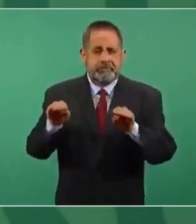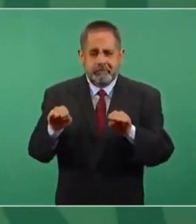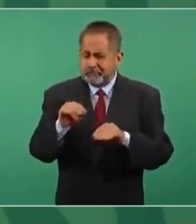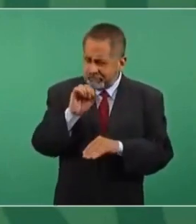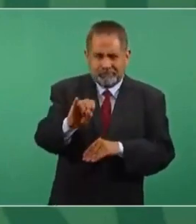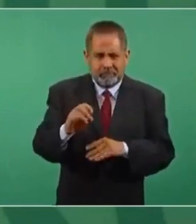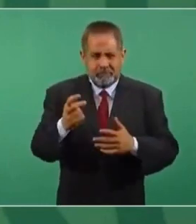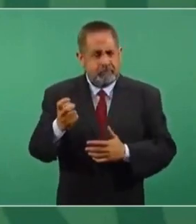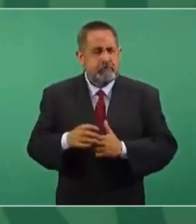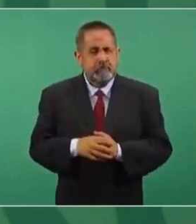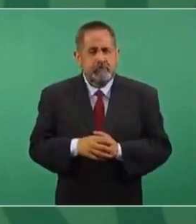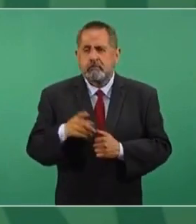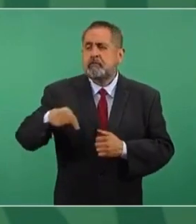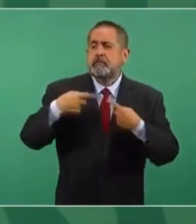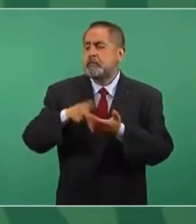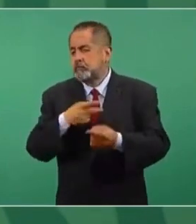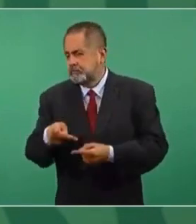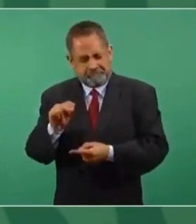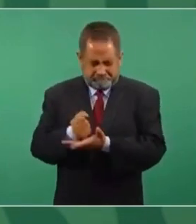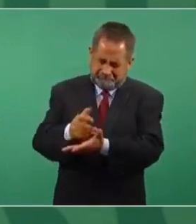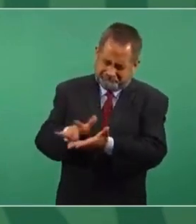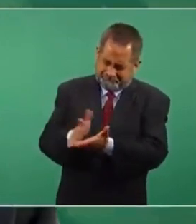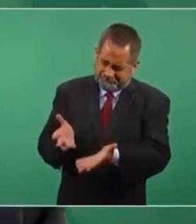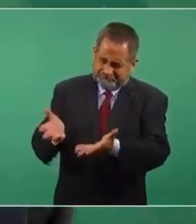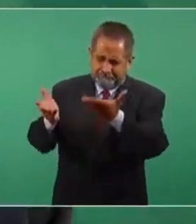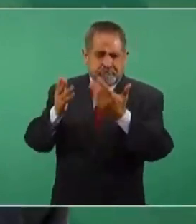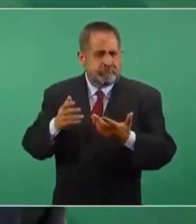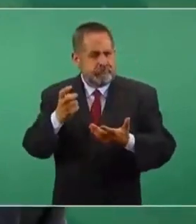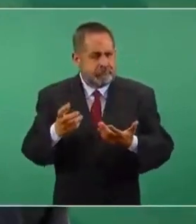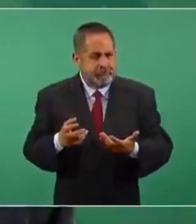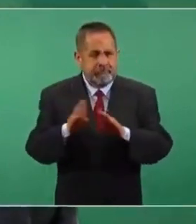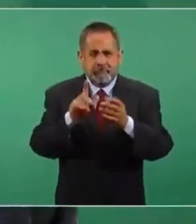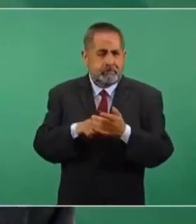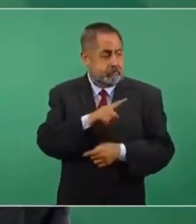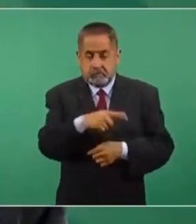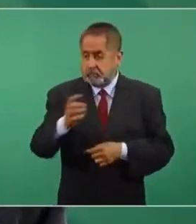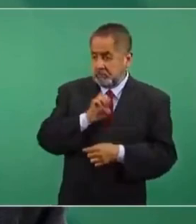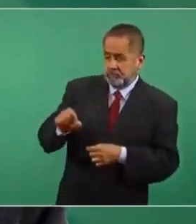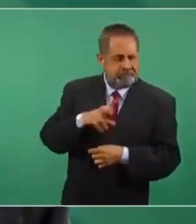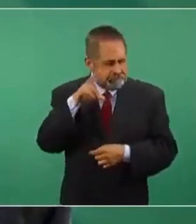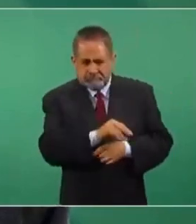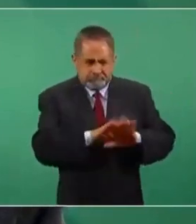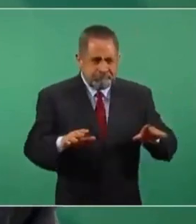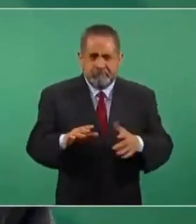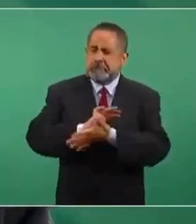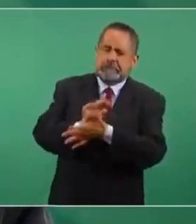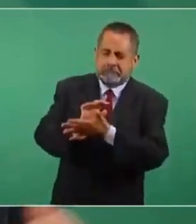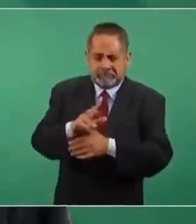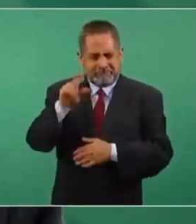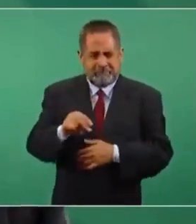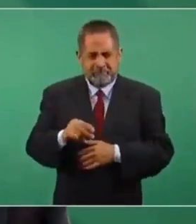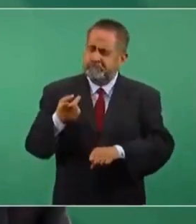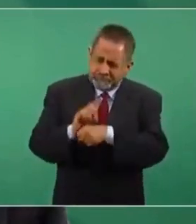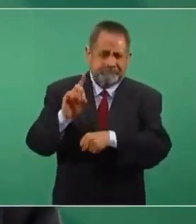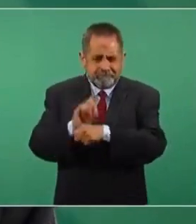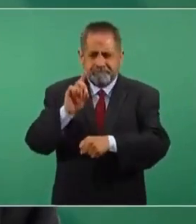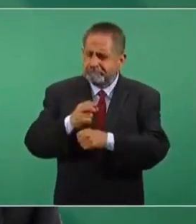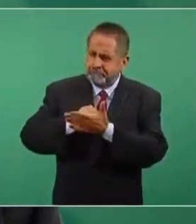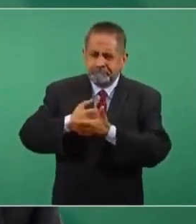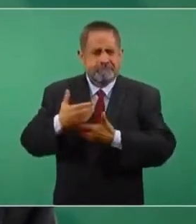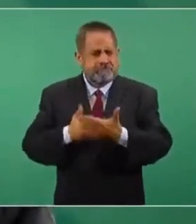combatiendo la pobreza, enfrentando el racismo, la discriminación, todos los días,